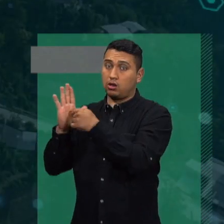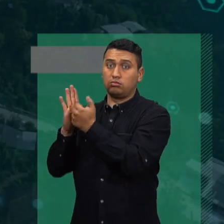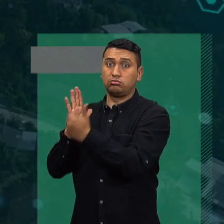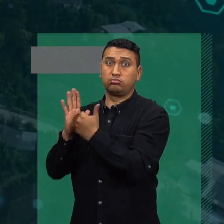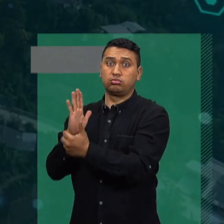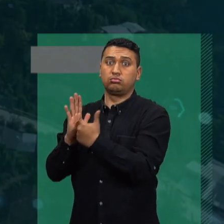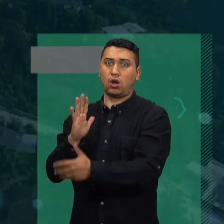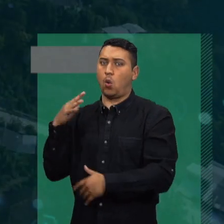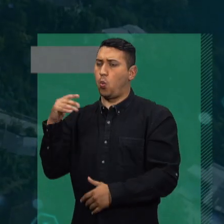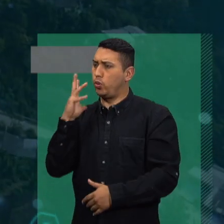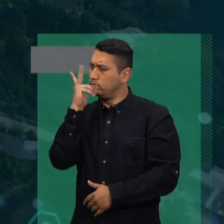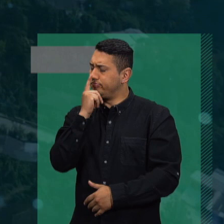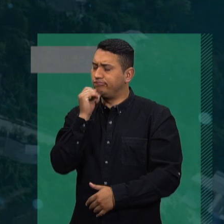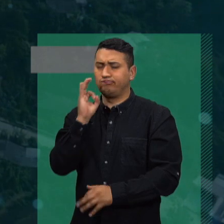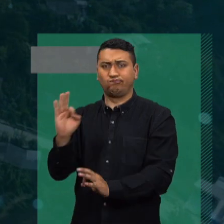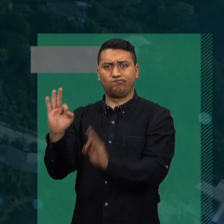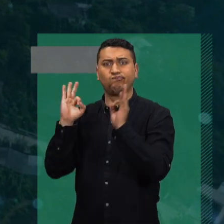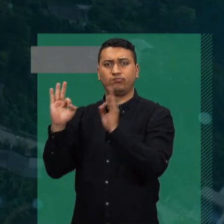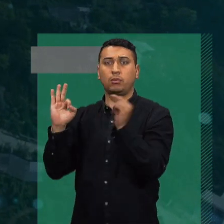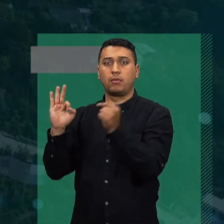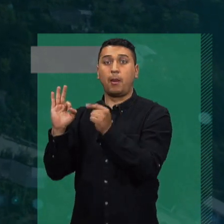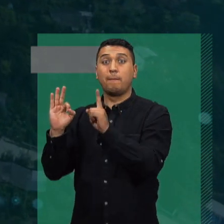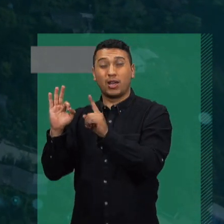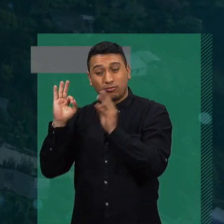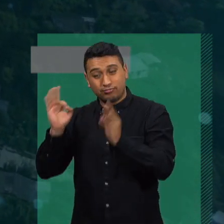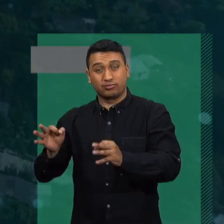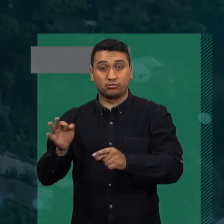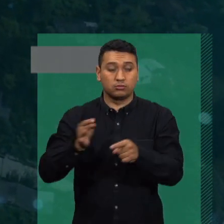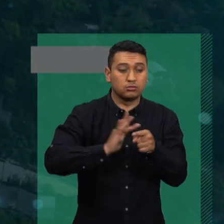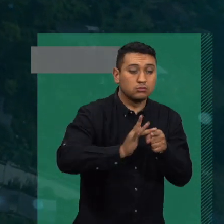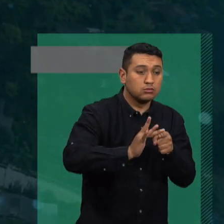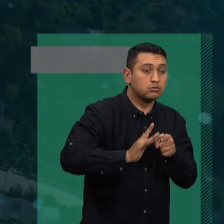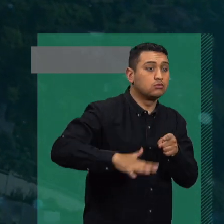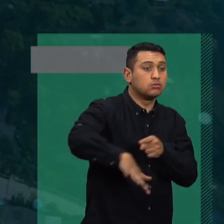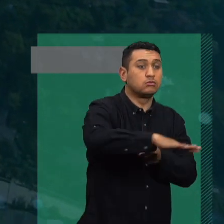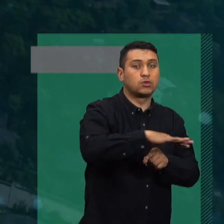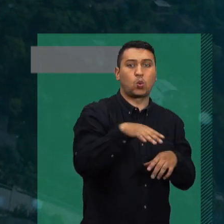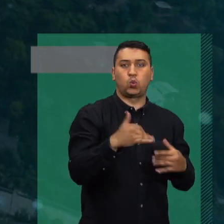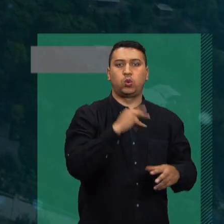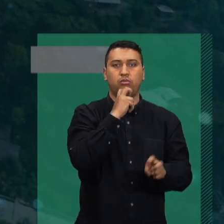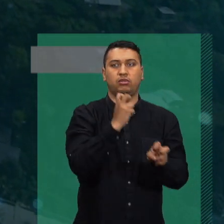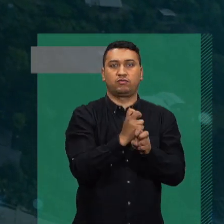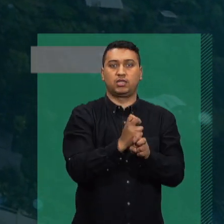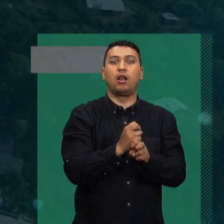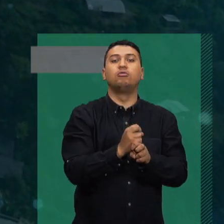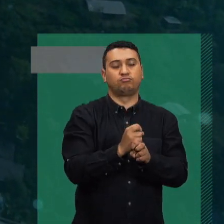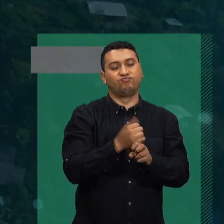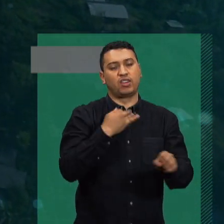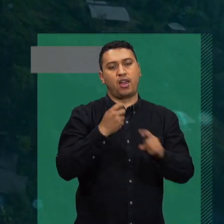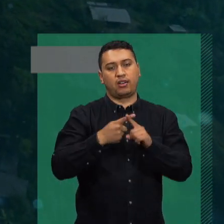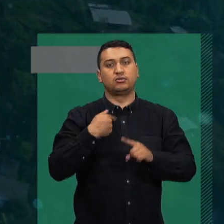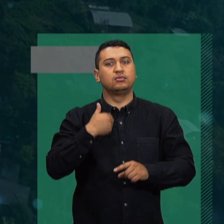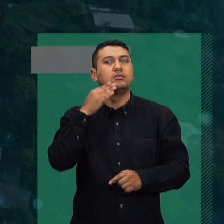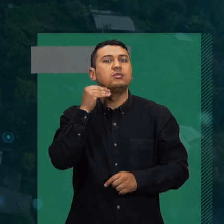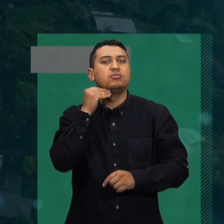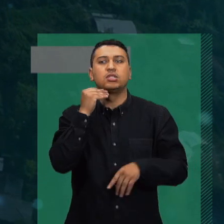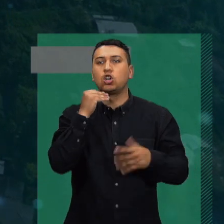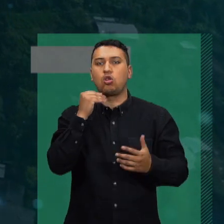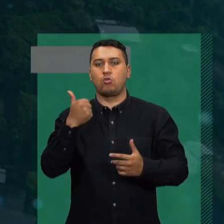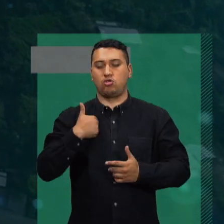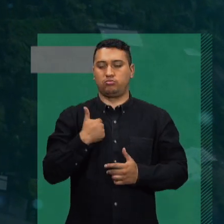ofrece, pues la implementación es algo mucho más complejo. Desde mi experiencia como paciente, yo preferí buscar un servicio